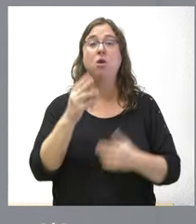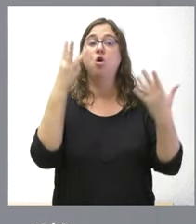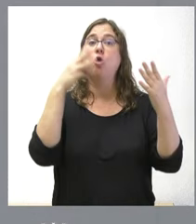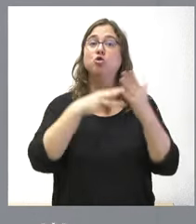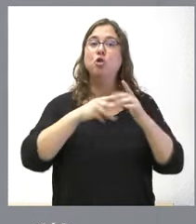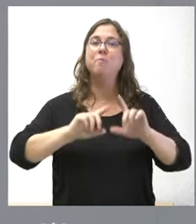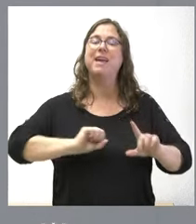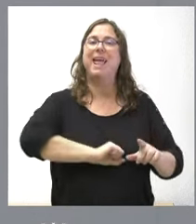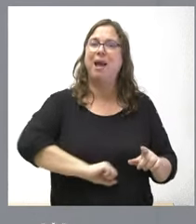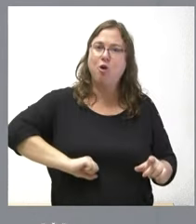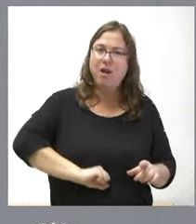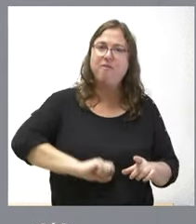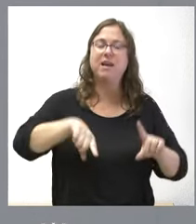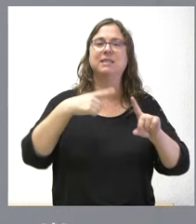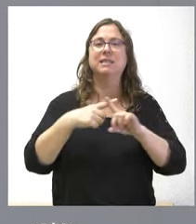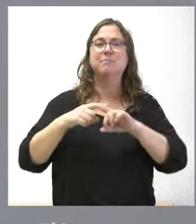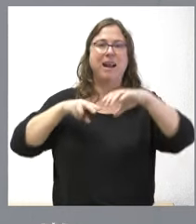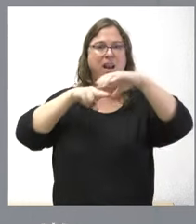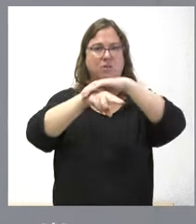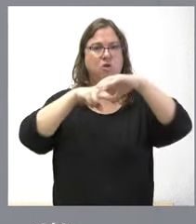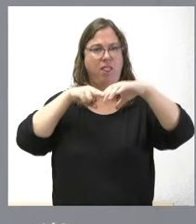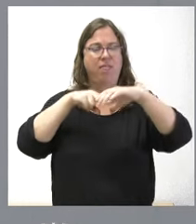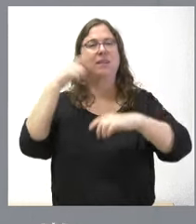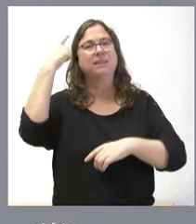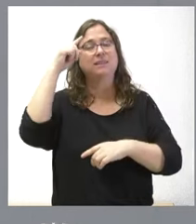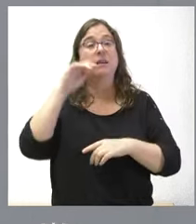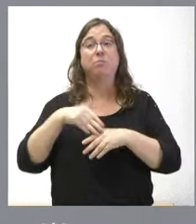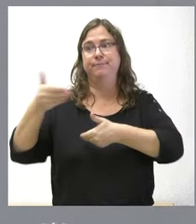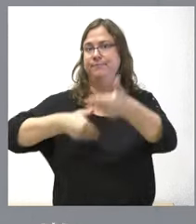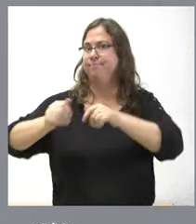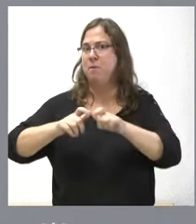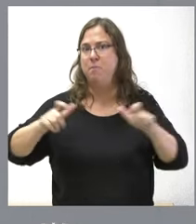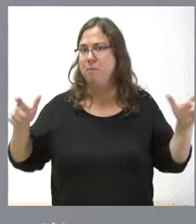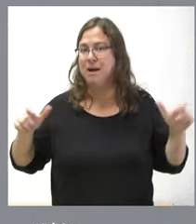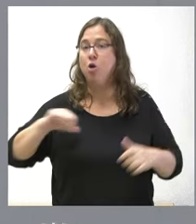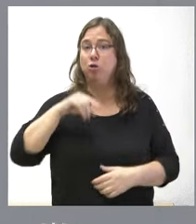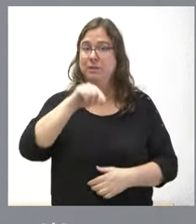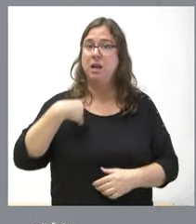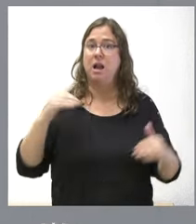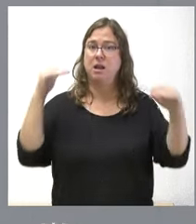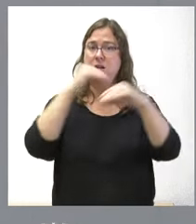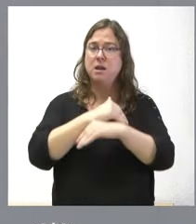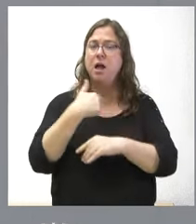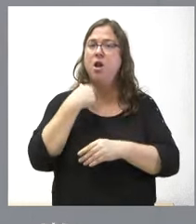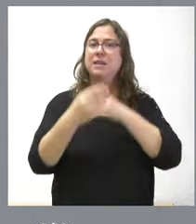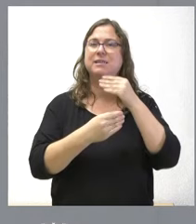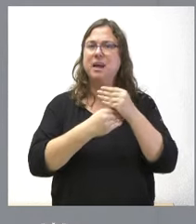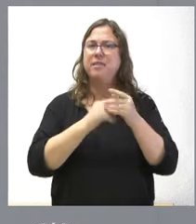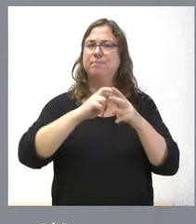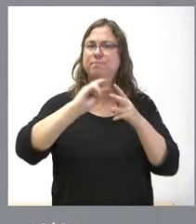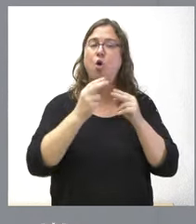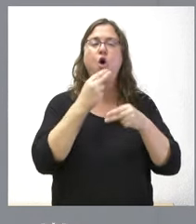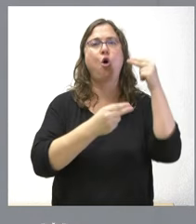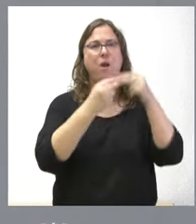ecografías y resonancias magnéticas. Saben ustedes que, además del aumento de la demanda, este hospital se está llevando a cabo un conjunto de